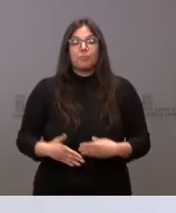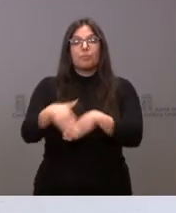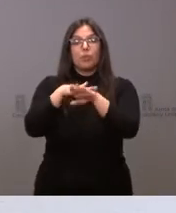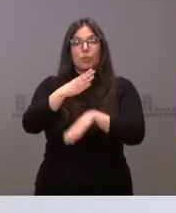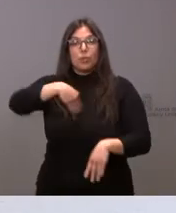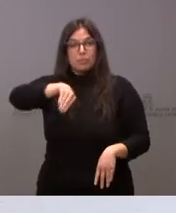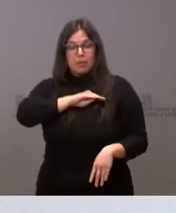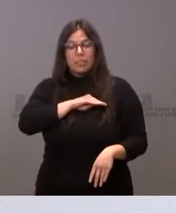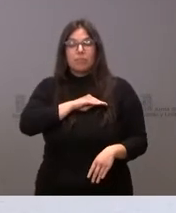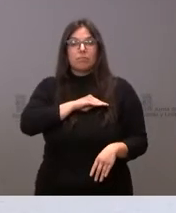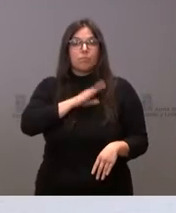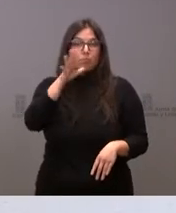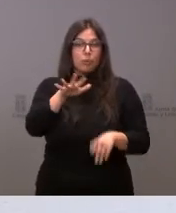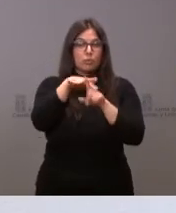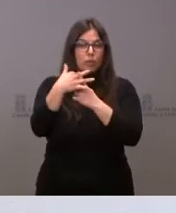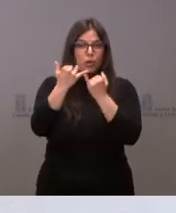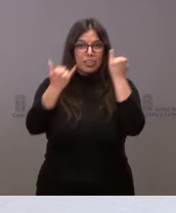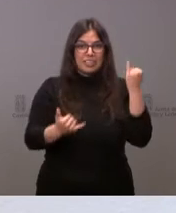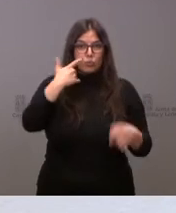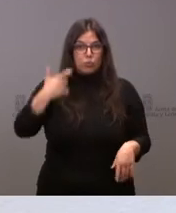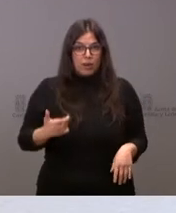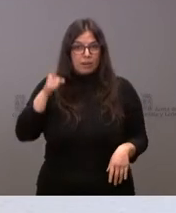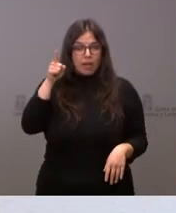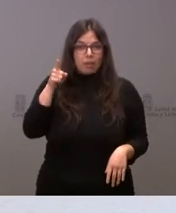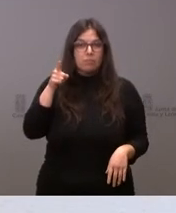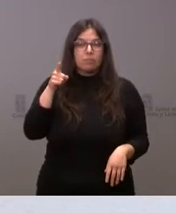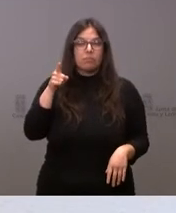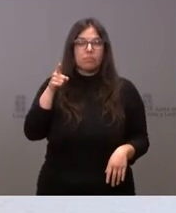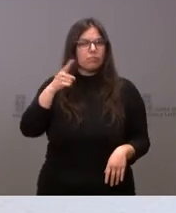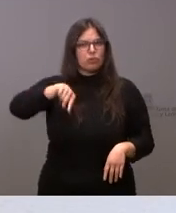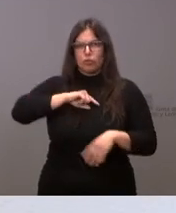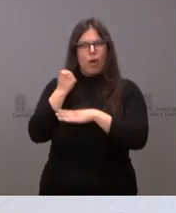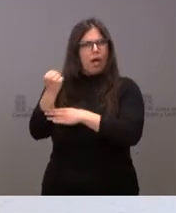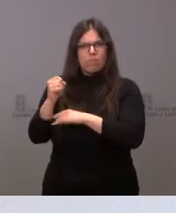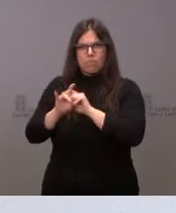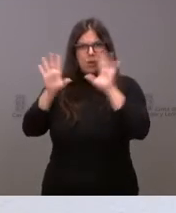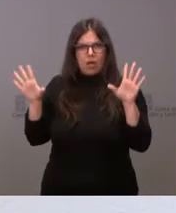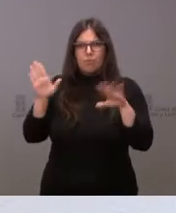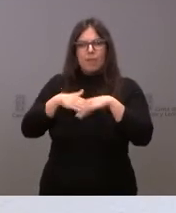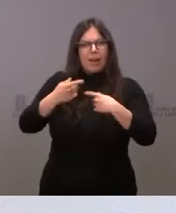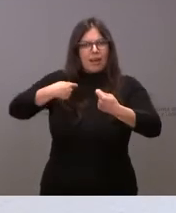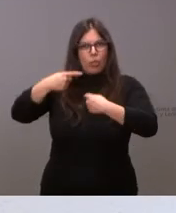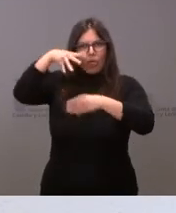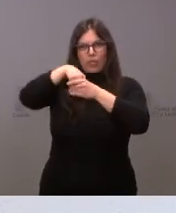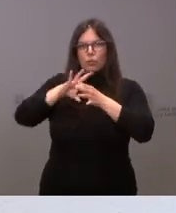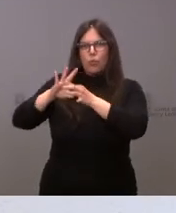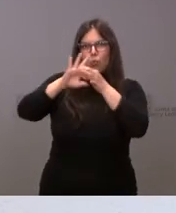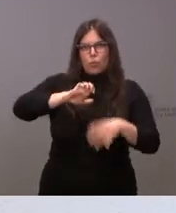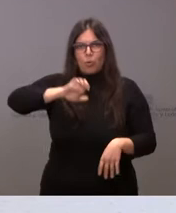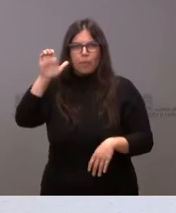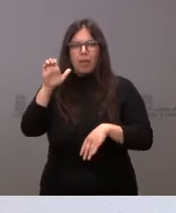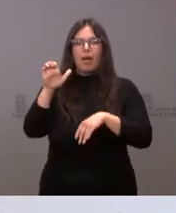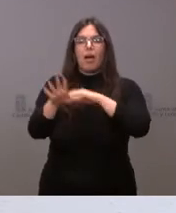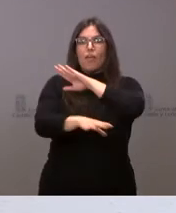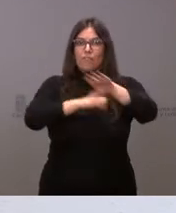España en la crisis de Ucrania tiene nuestro apoyo para la negociación de los